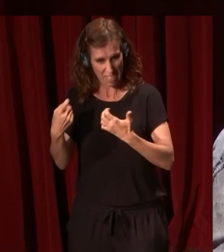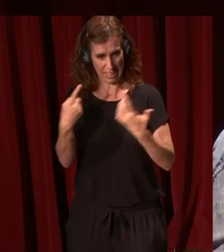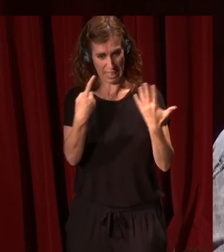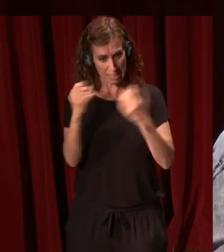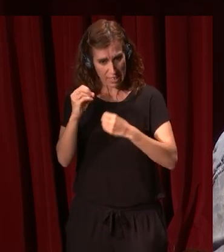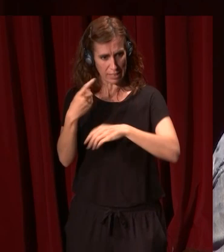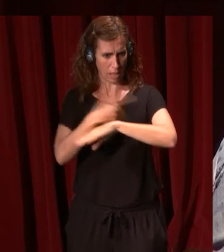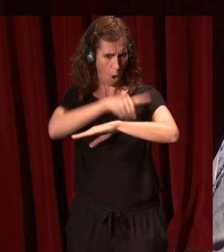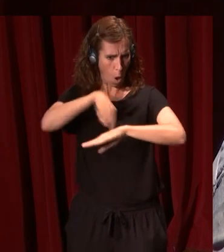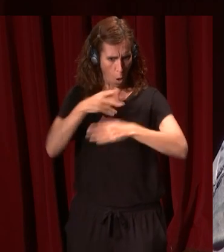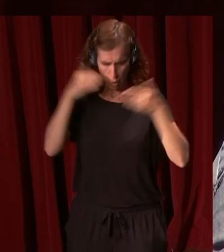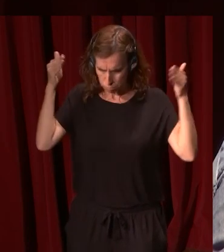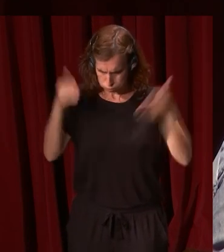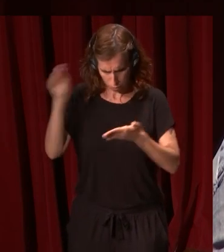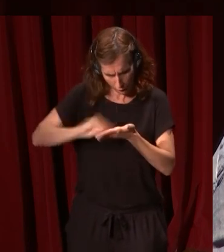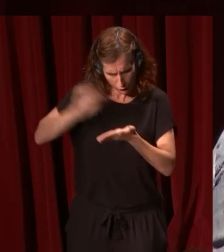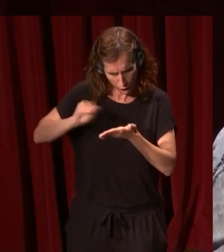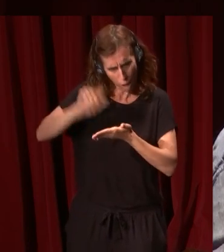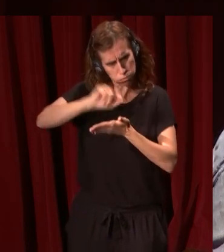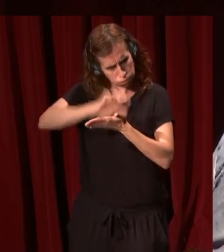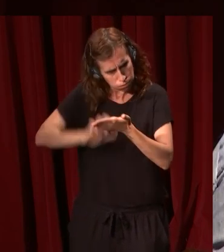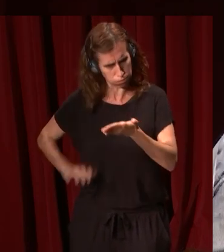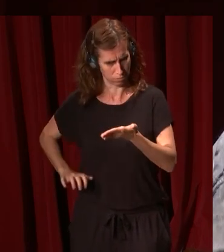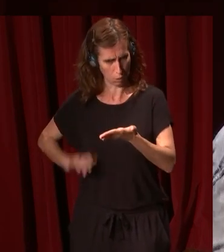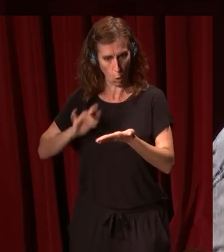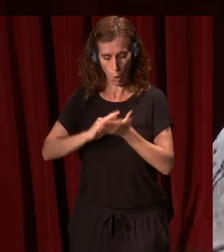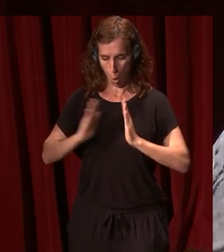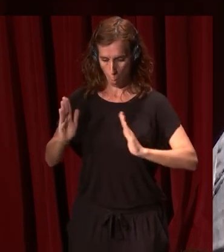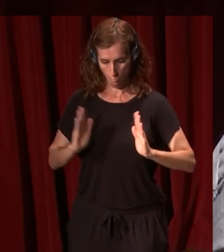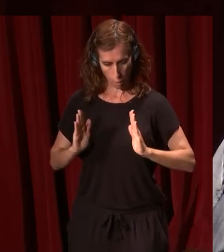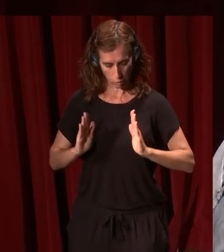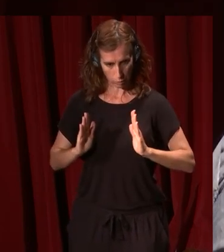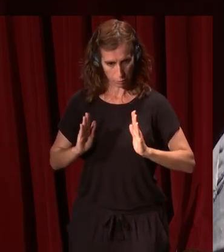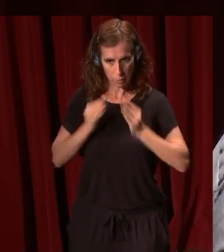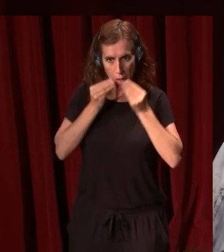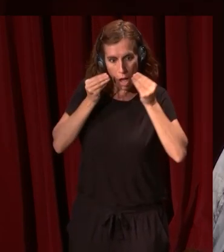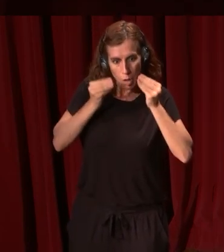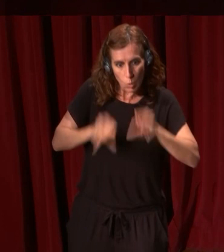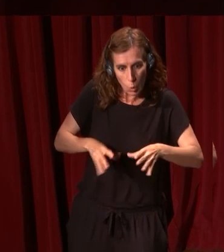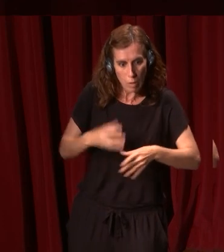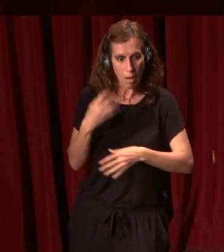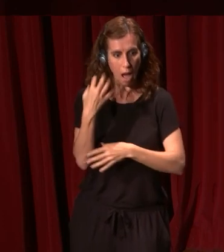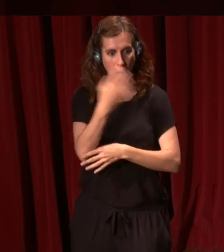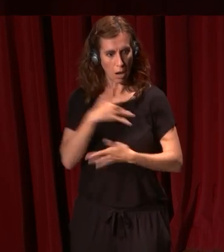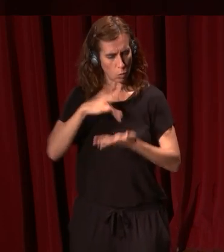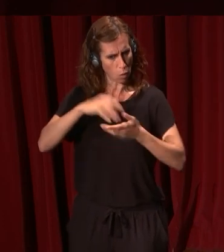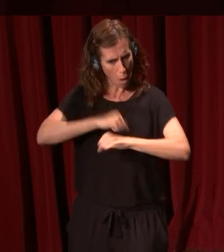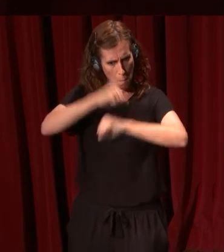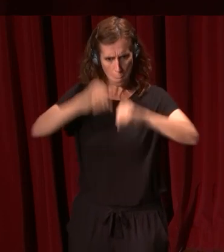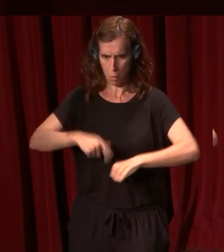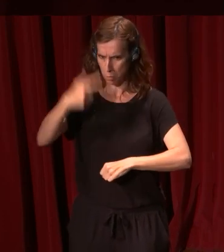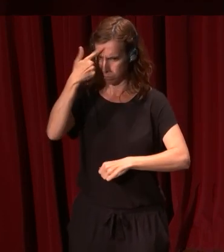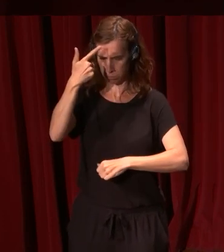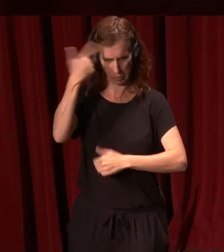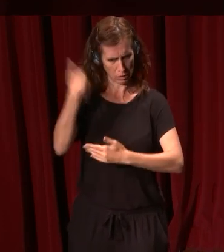yo, escritas en el último mes y medio, más o menos, que es un momento en el que la historia, el relato, está muy maduro ya en mi cabeza,